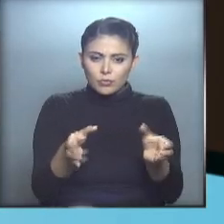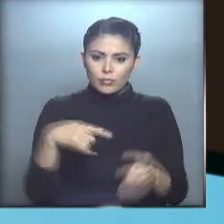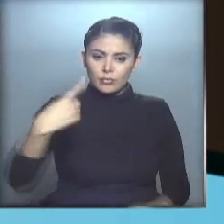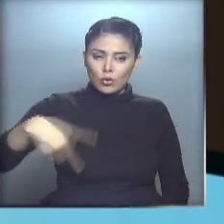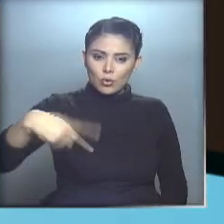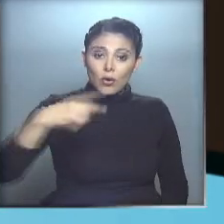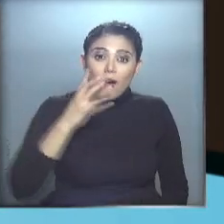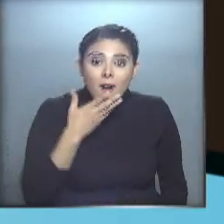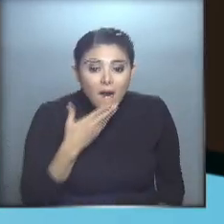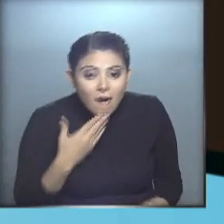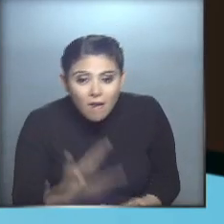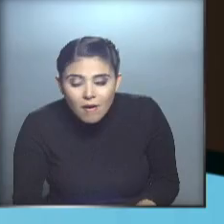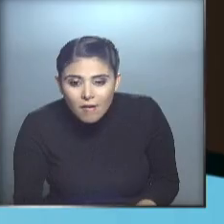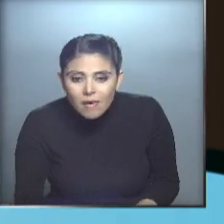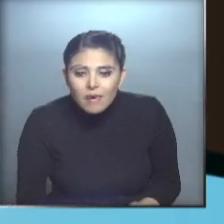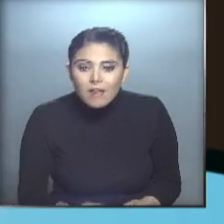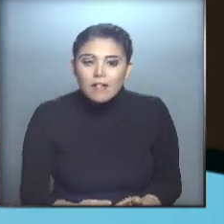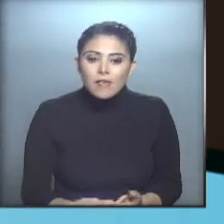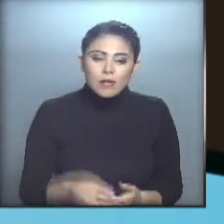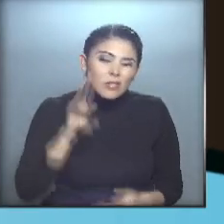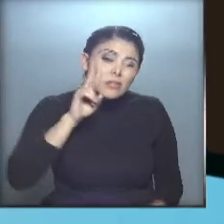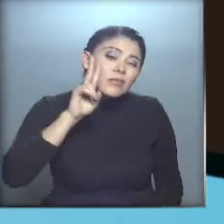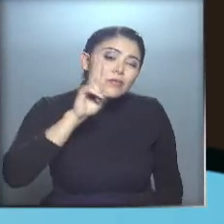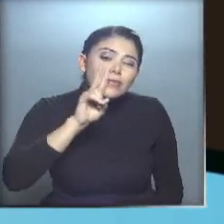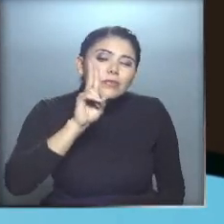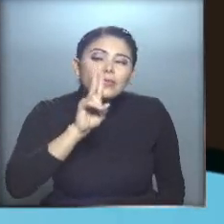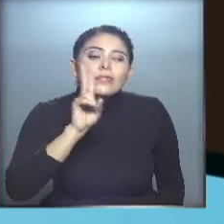¡No! ¡No!